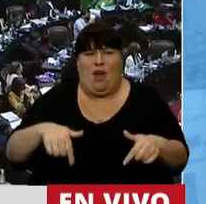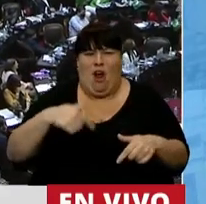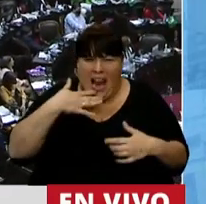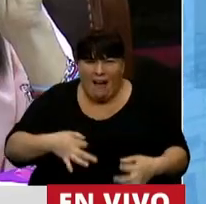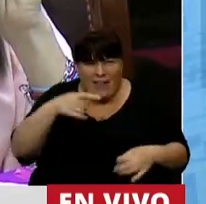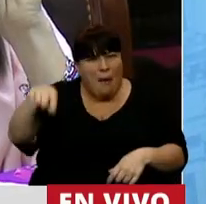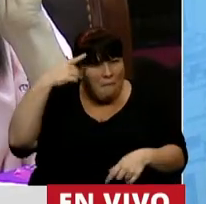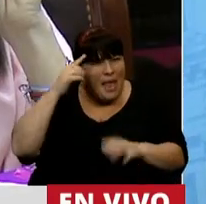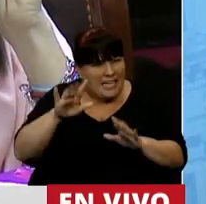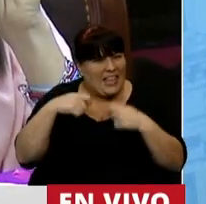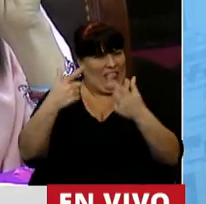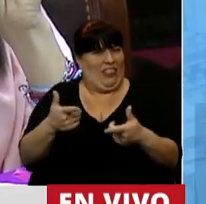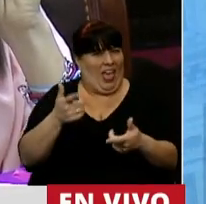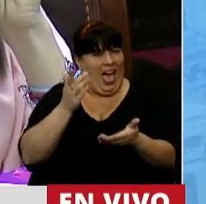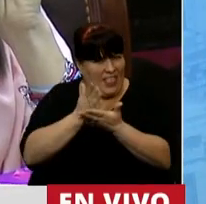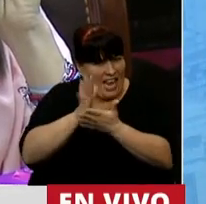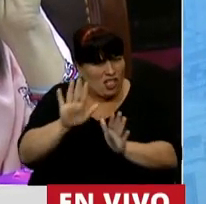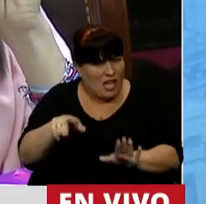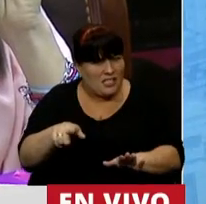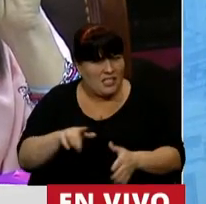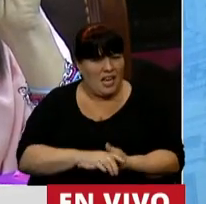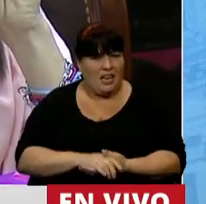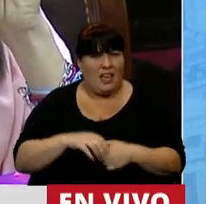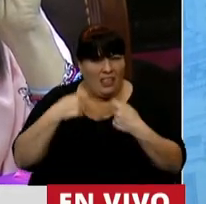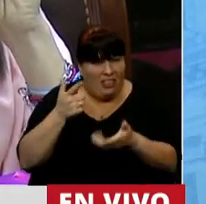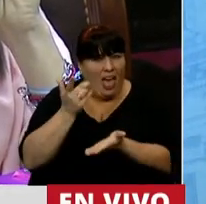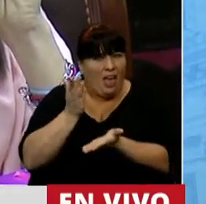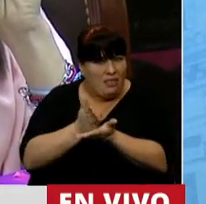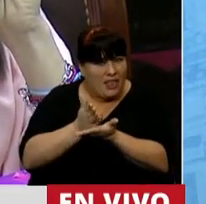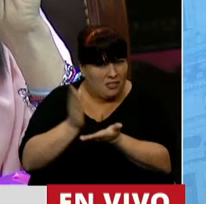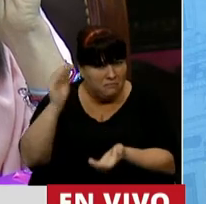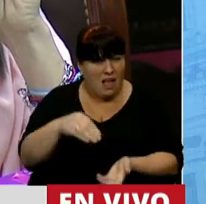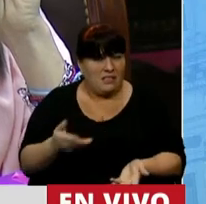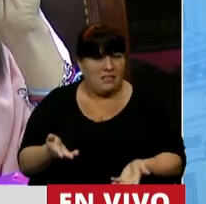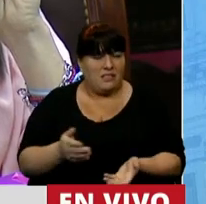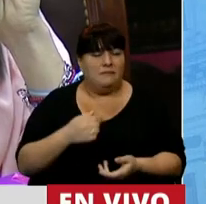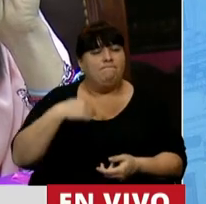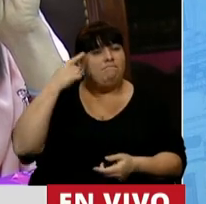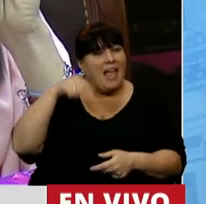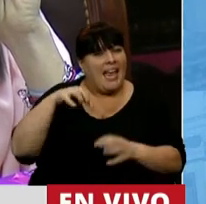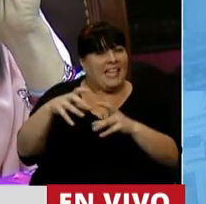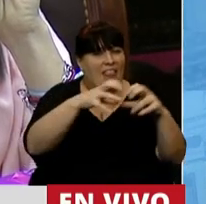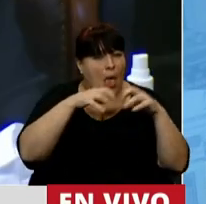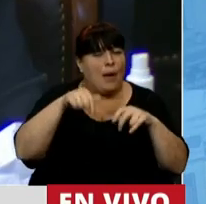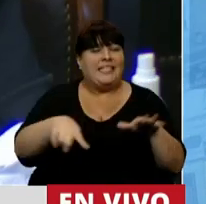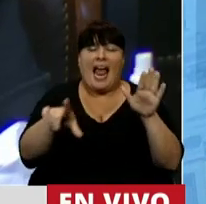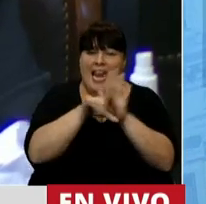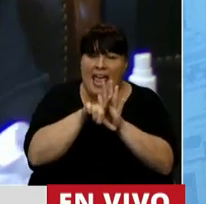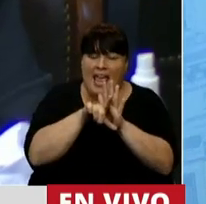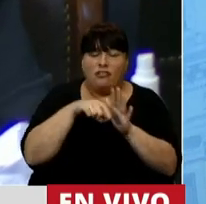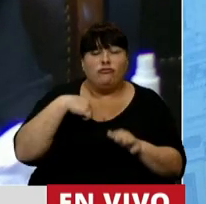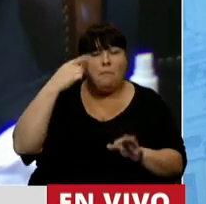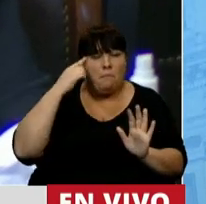¿en serio creemos que con esta ley estamos ampliando derechos? Creo que este debate y esta ley, señor